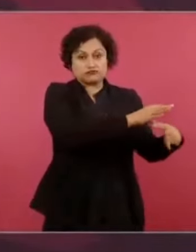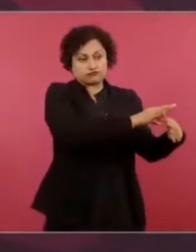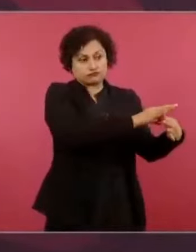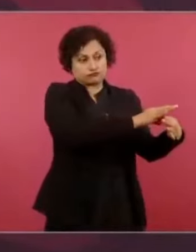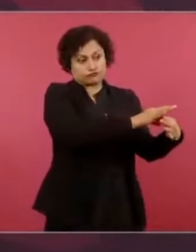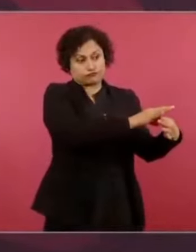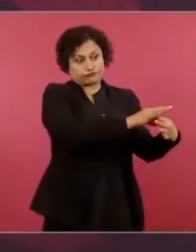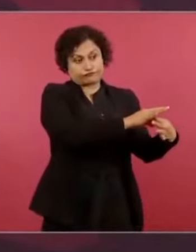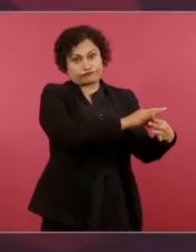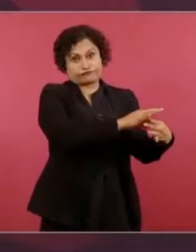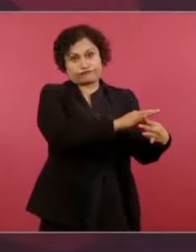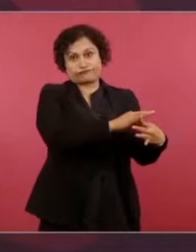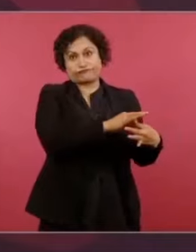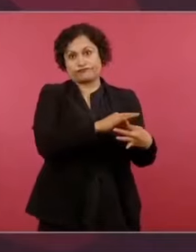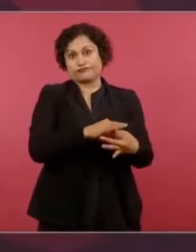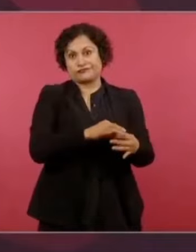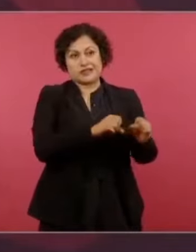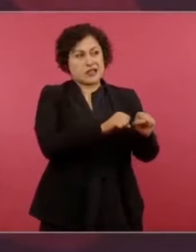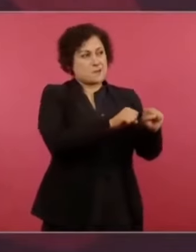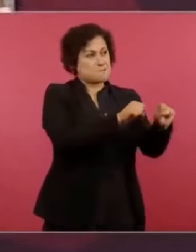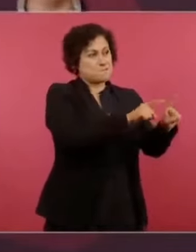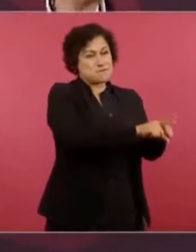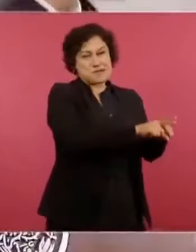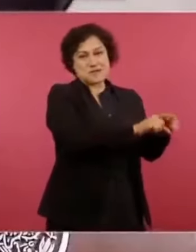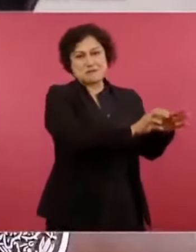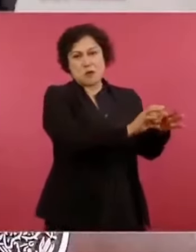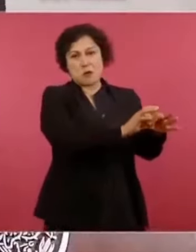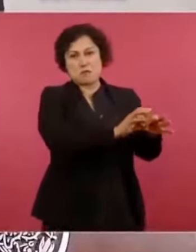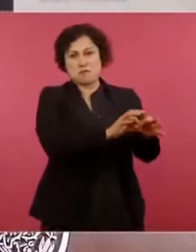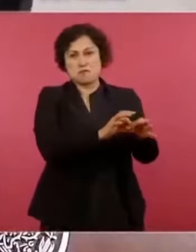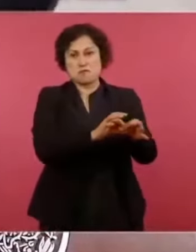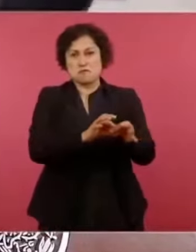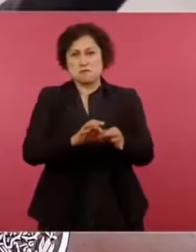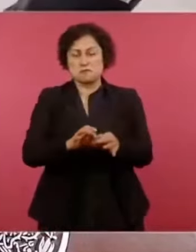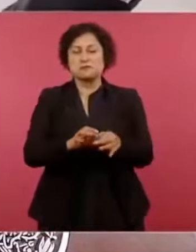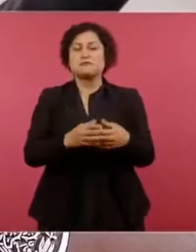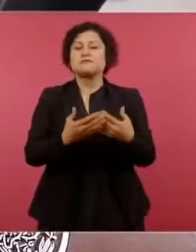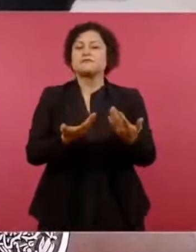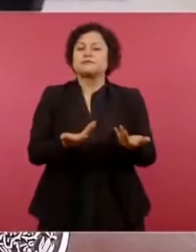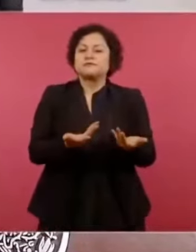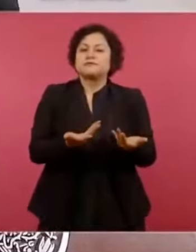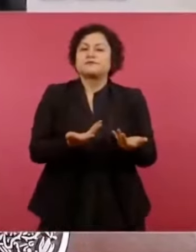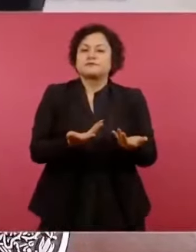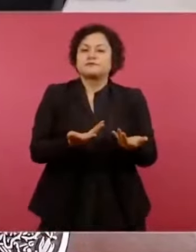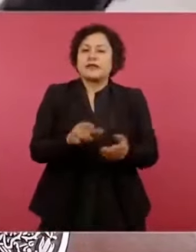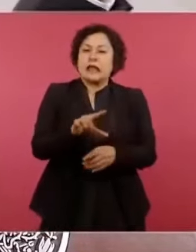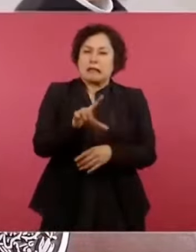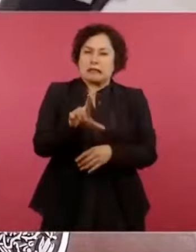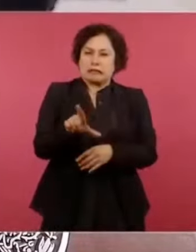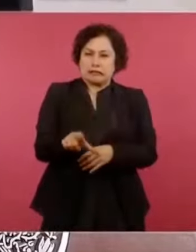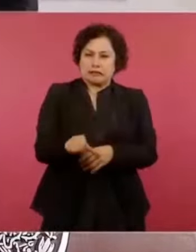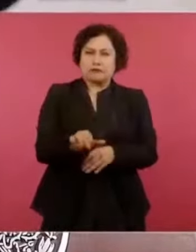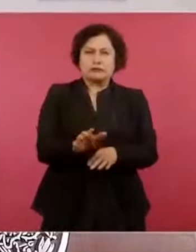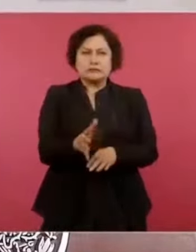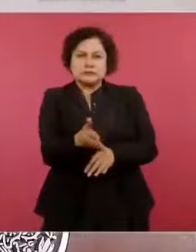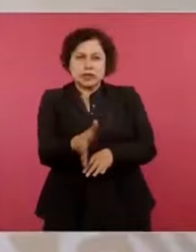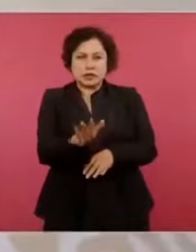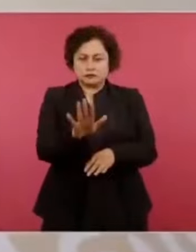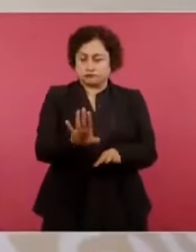aparentemente hubo un cambio en el 2000, pero